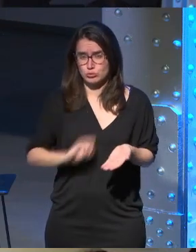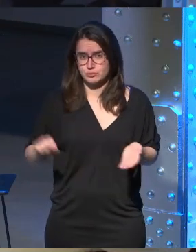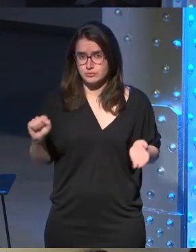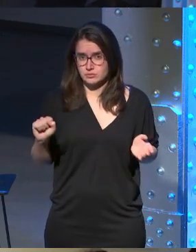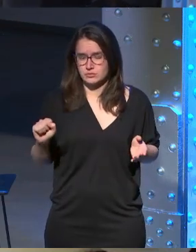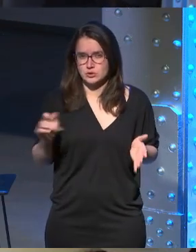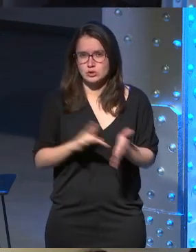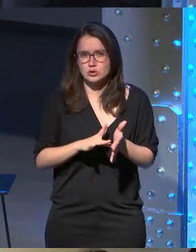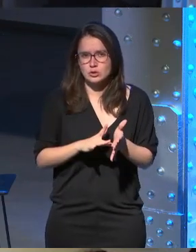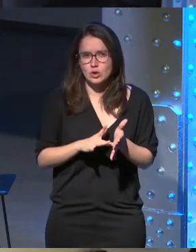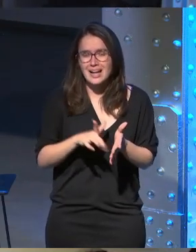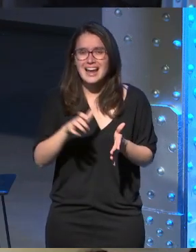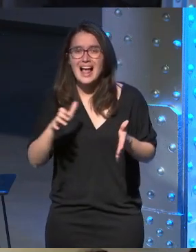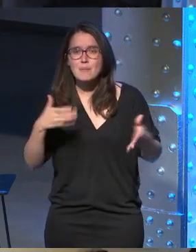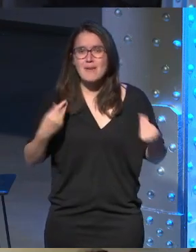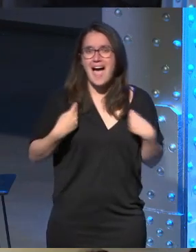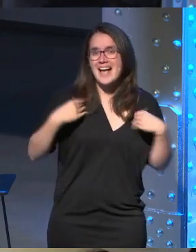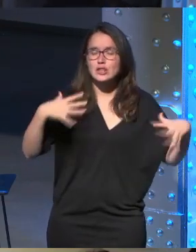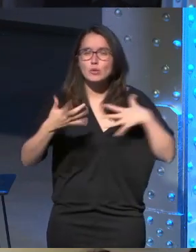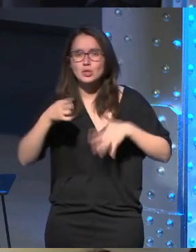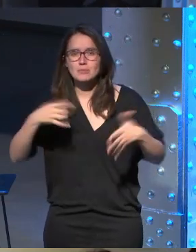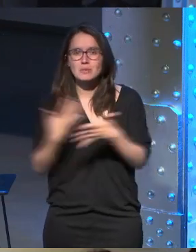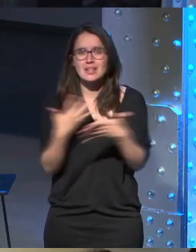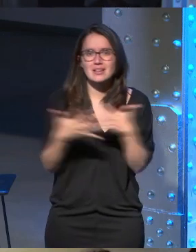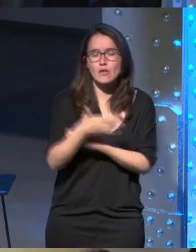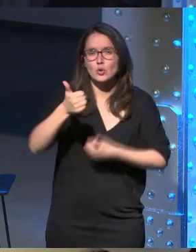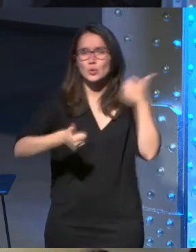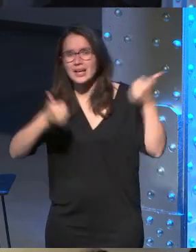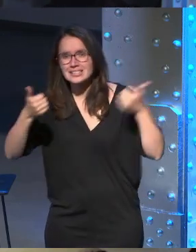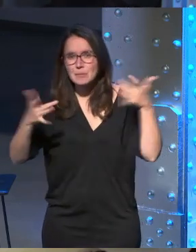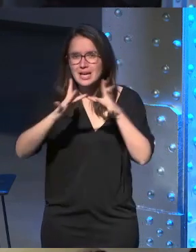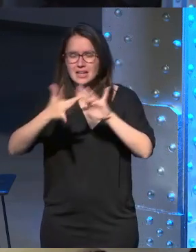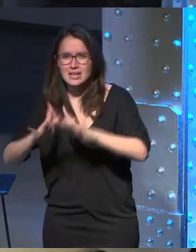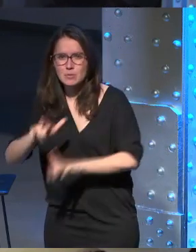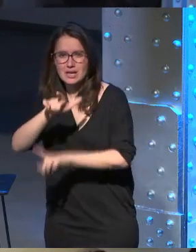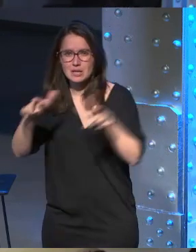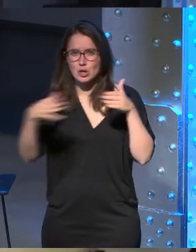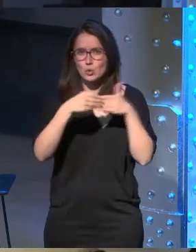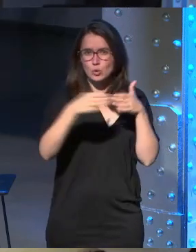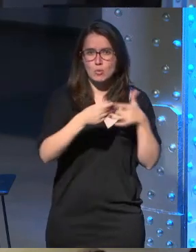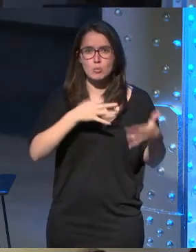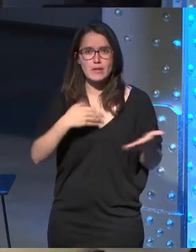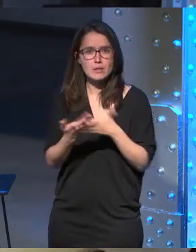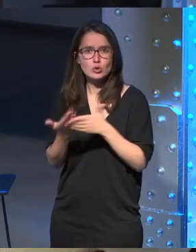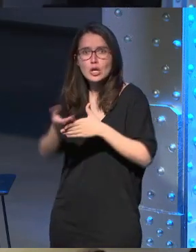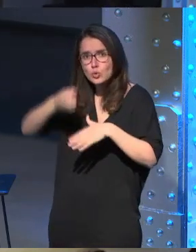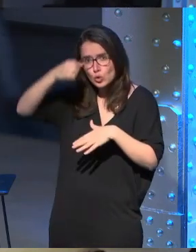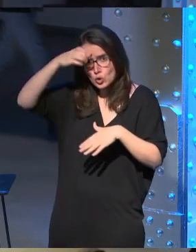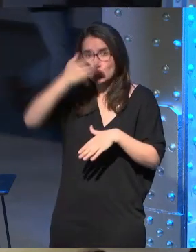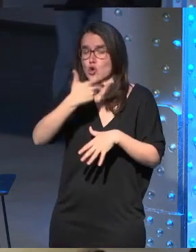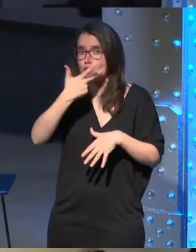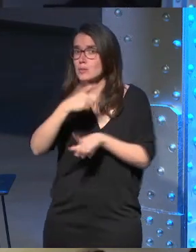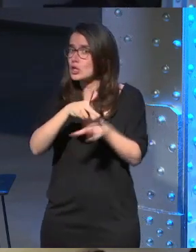que era live action pero lo mezclaba también con un examen interactivo para que los usuarios pudiesen demostrar sus conocimientos sobre la serie